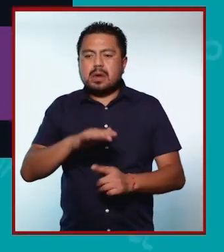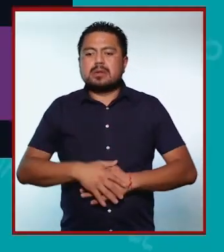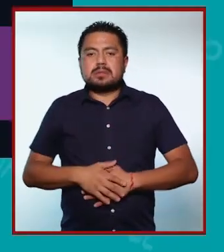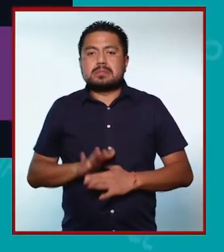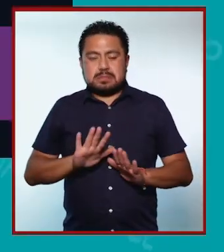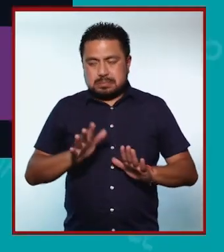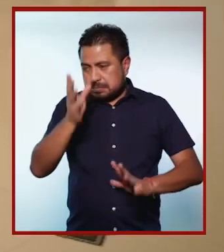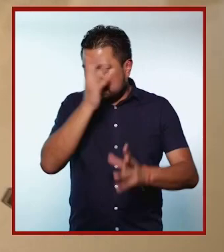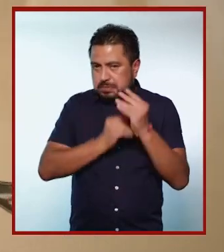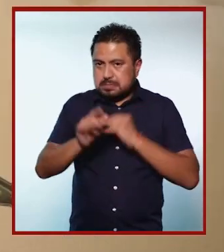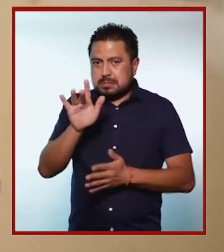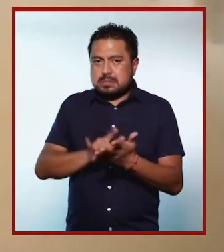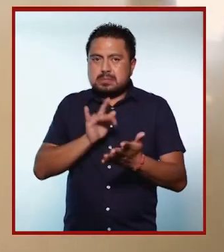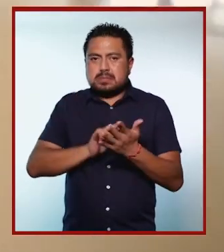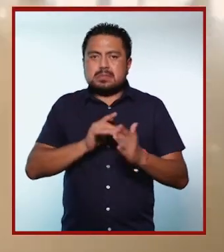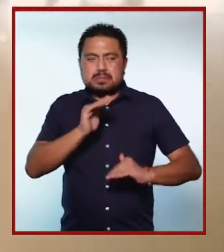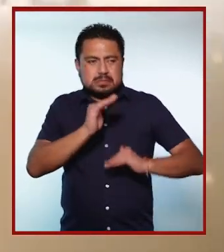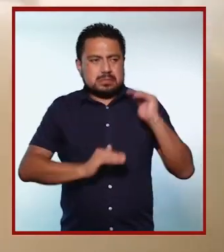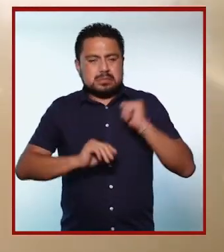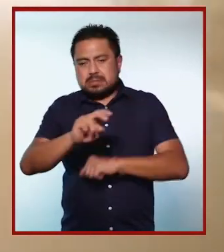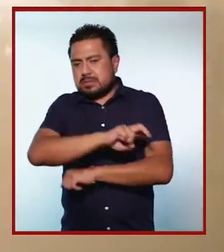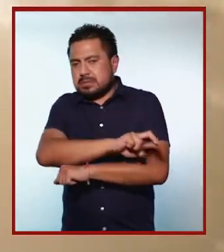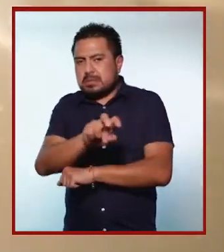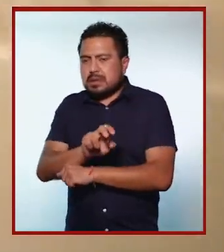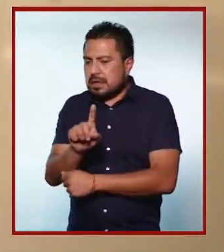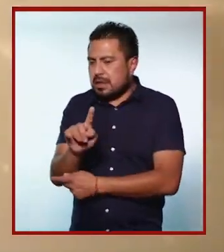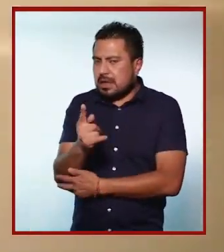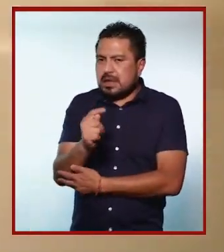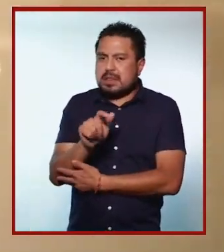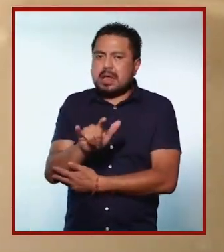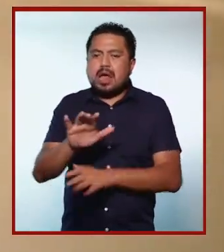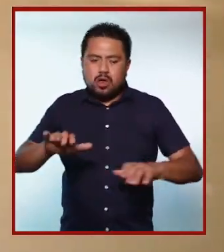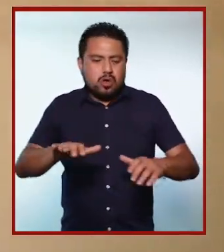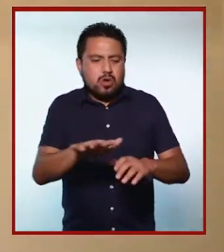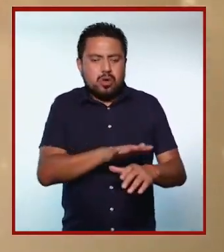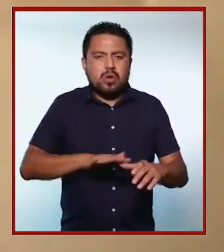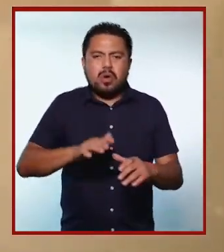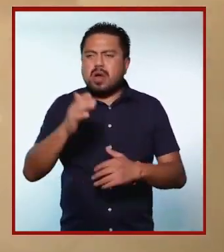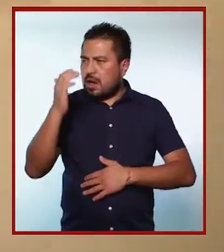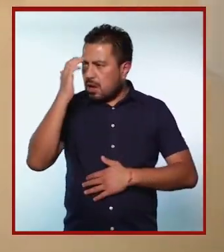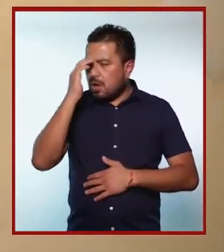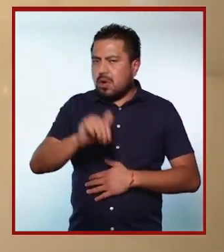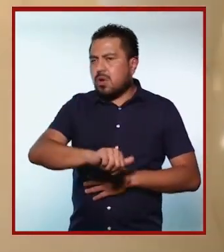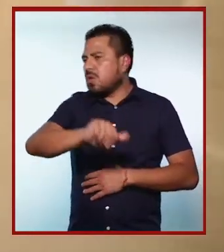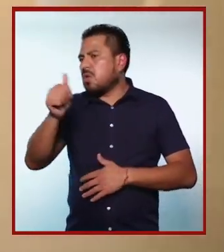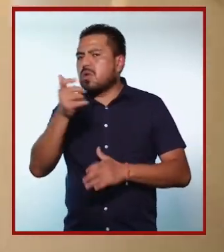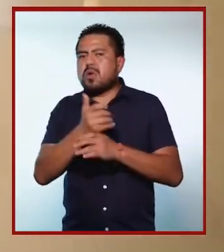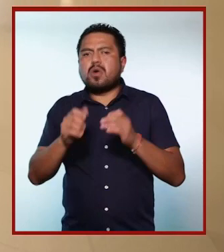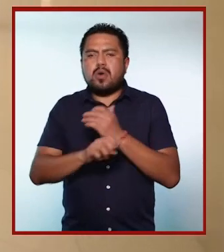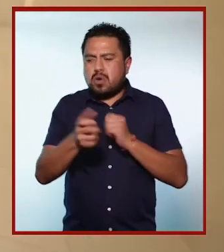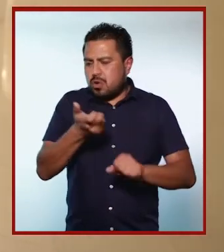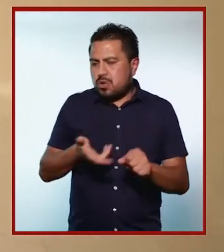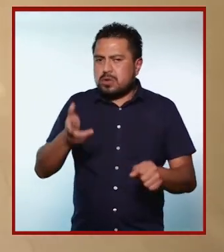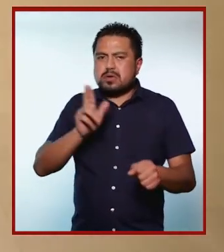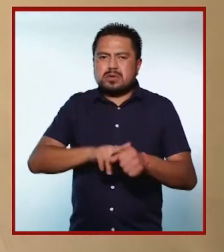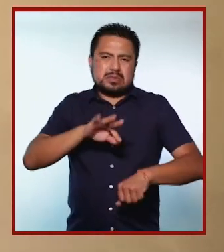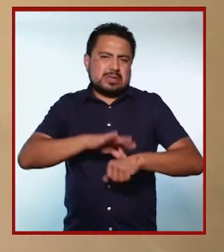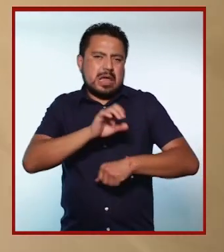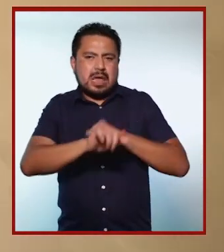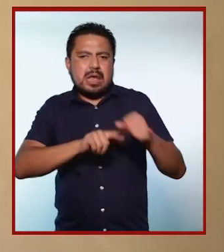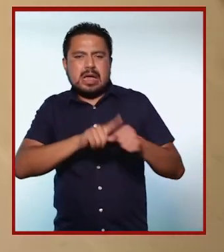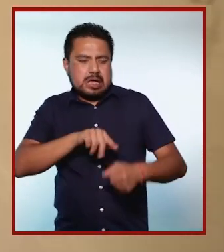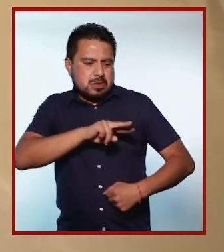su longitud de onda. Aprendimos sobre arquitectura digital con un enfoque comunitario. Conocimos otro caso en hospital